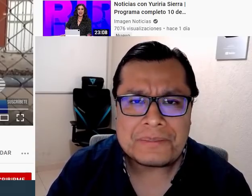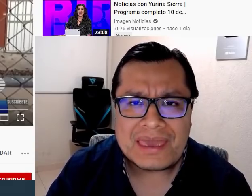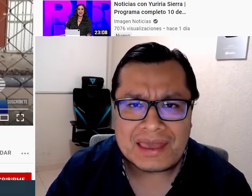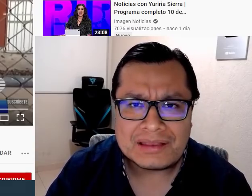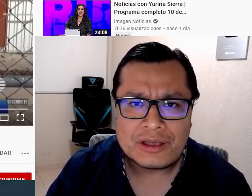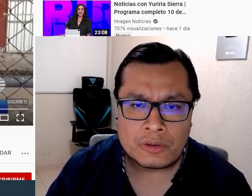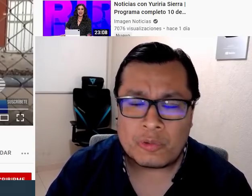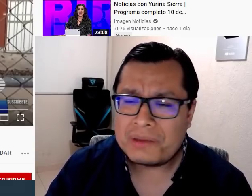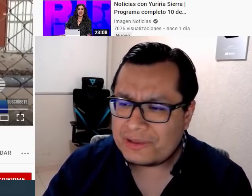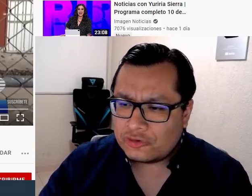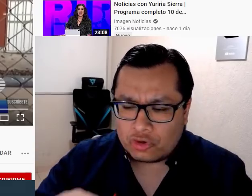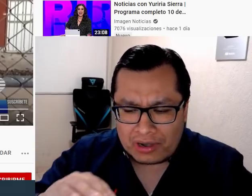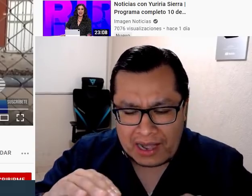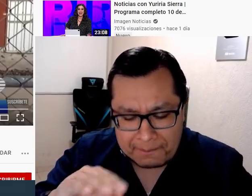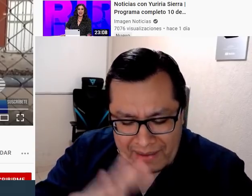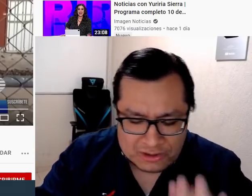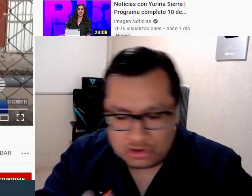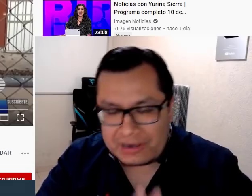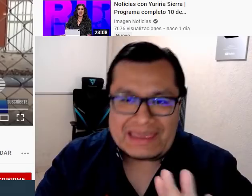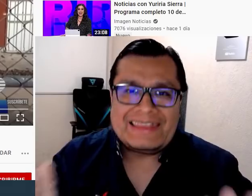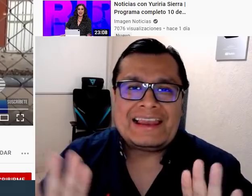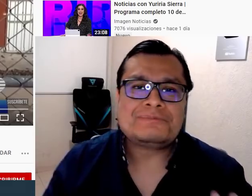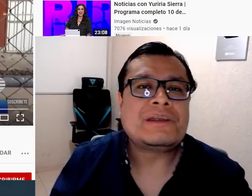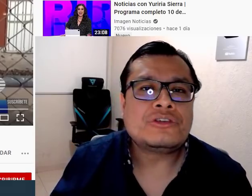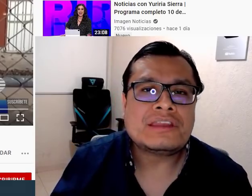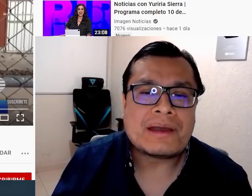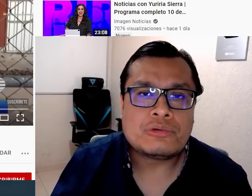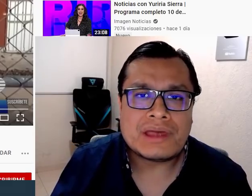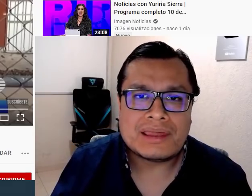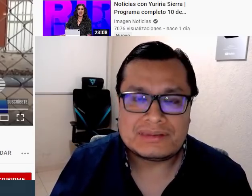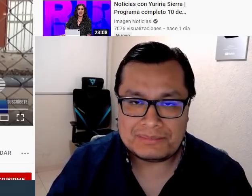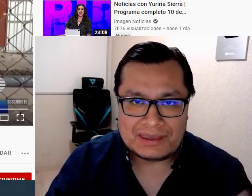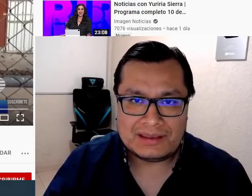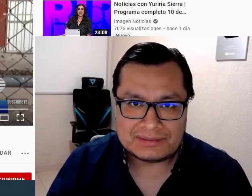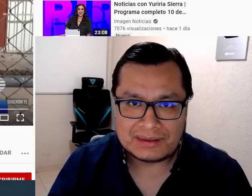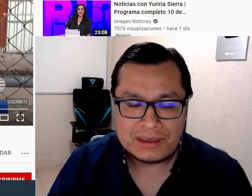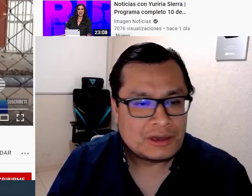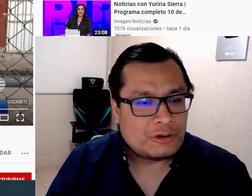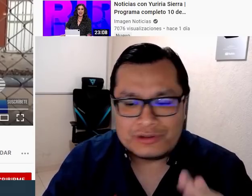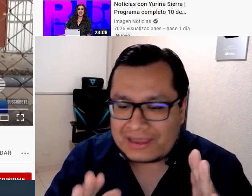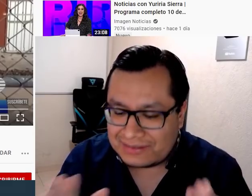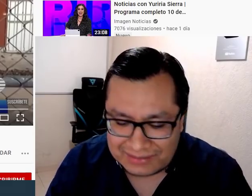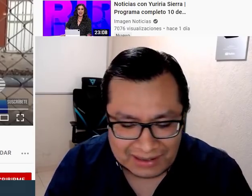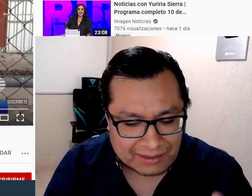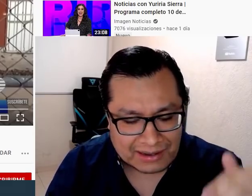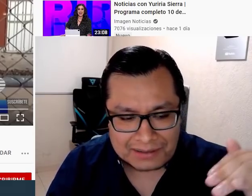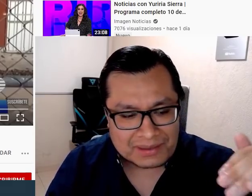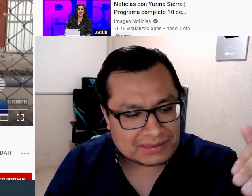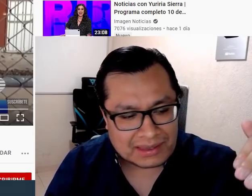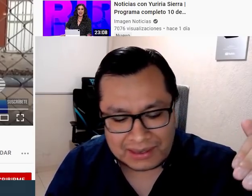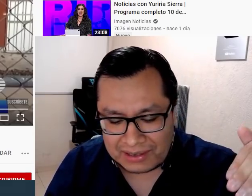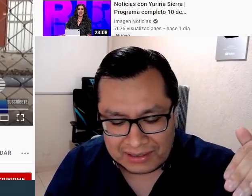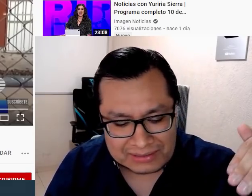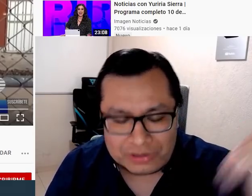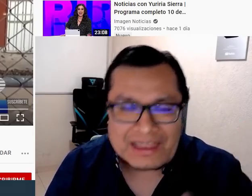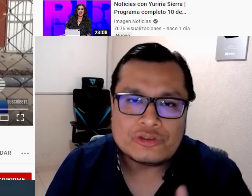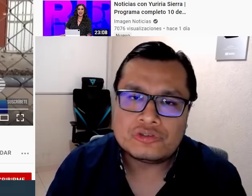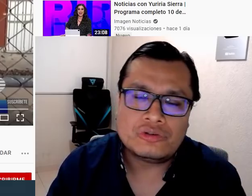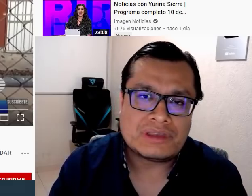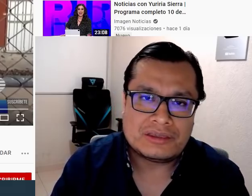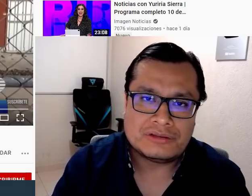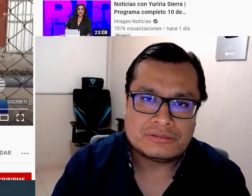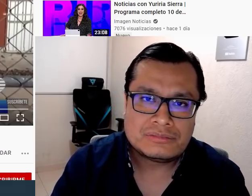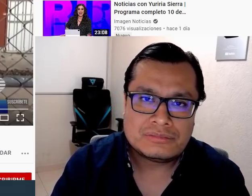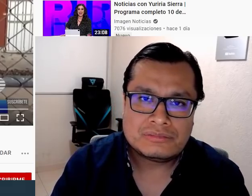regresar bien, o al menos con la mayoría de las personas vacunadas. Imagínense, o donde existan realmente no